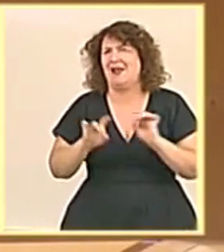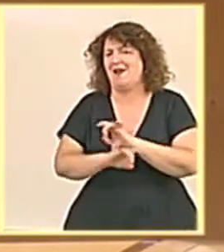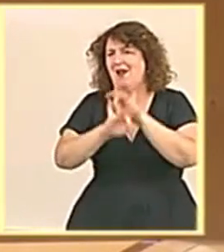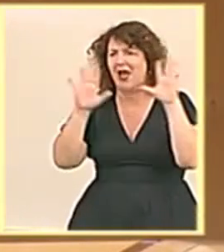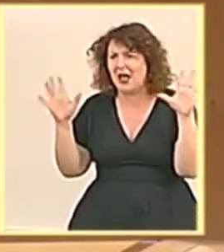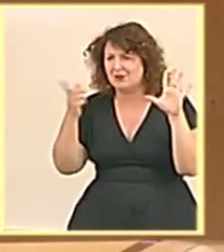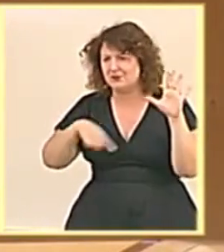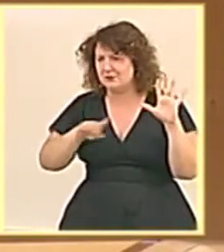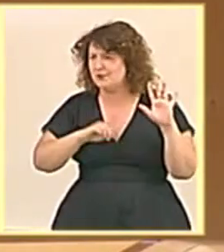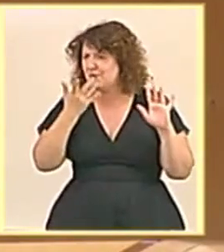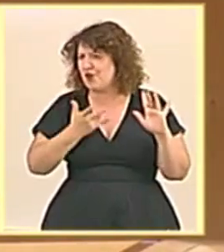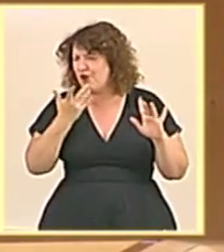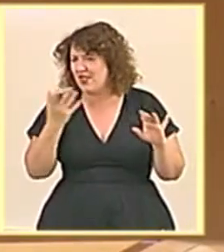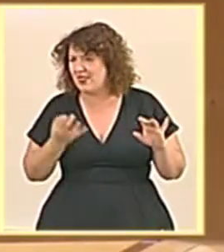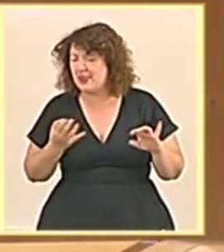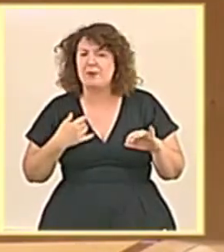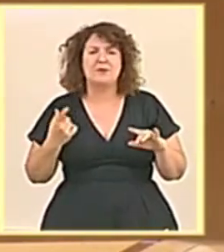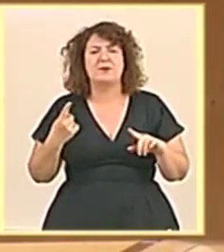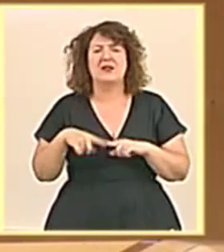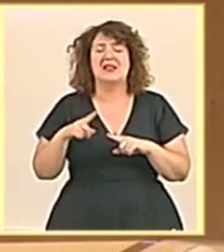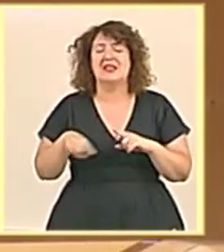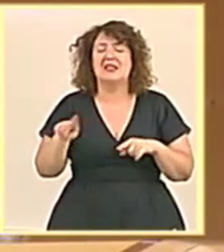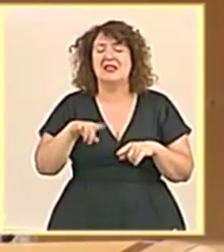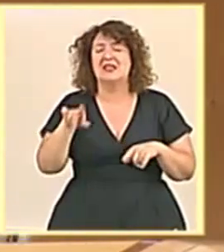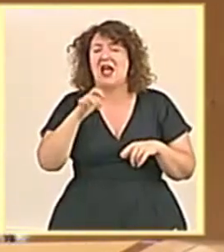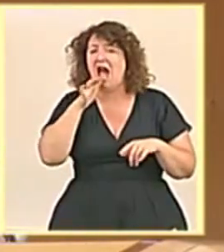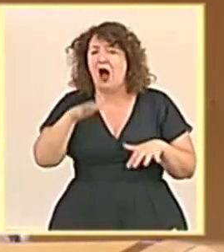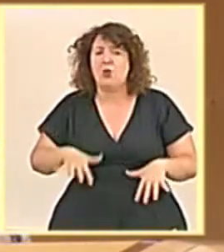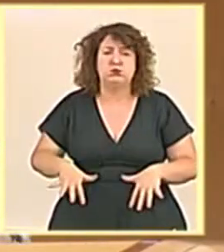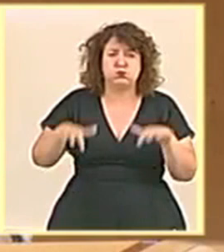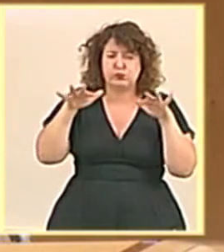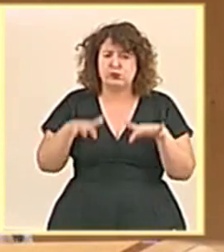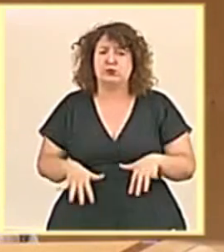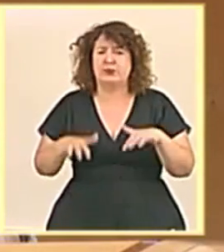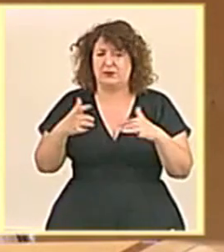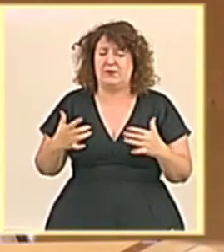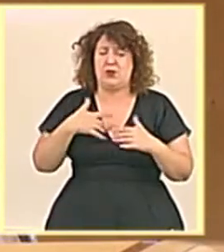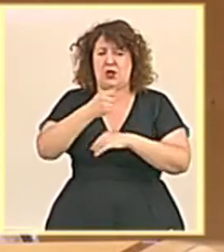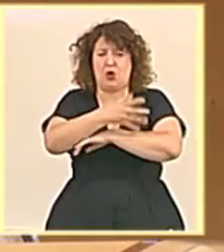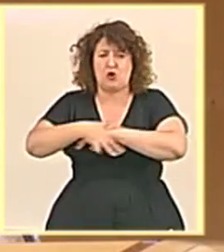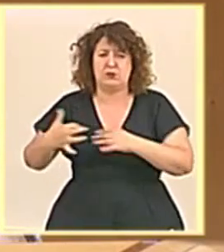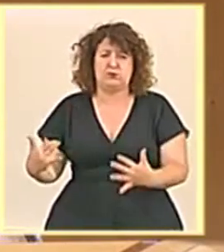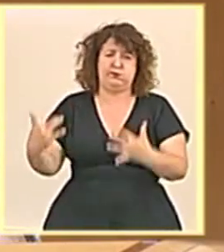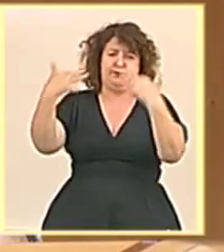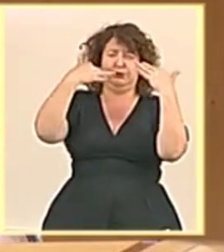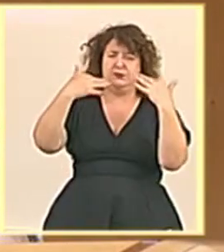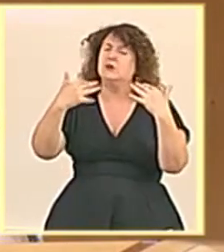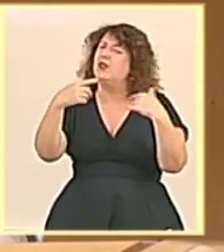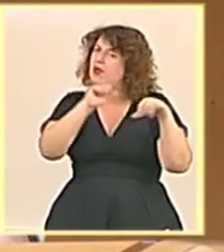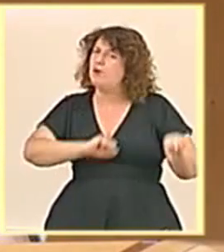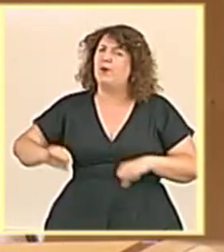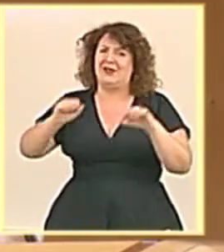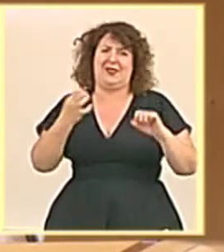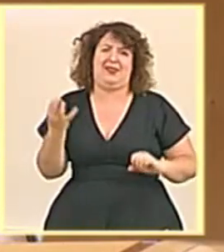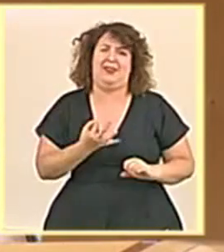conocen bien y es que los beneficios de protegernos frente al incremento de las inundaciones costeras, la protección del litoral compensa